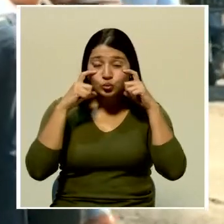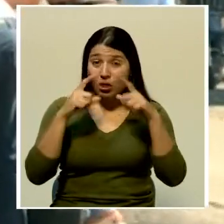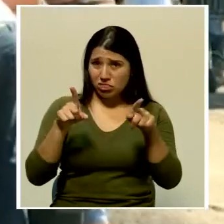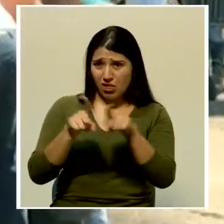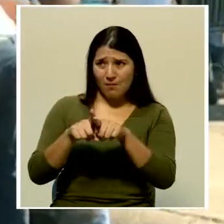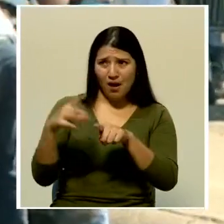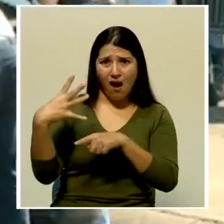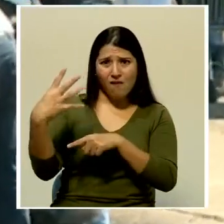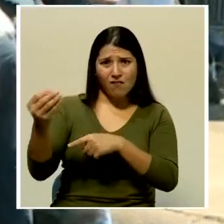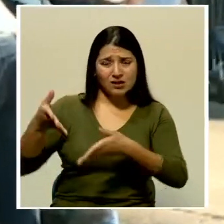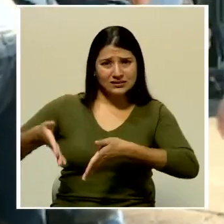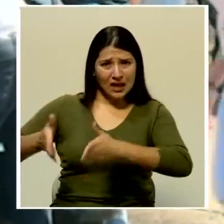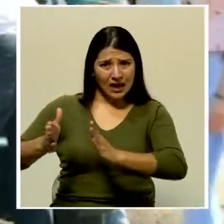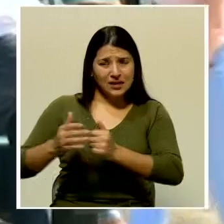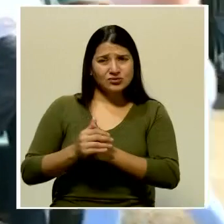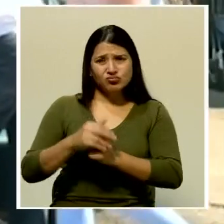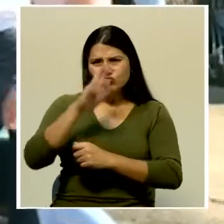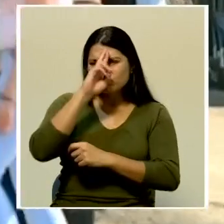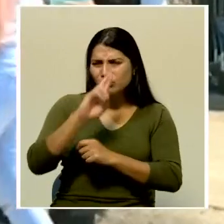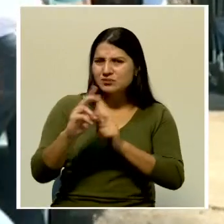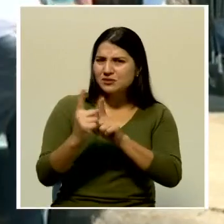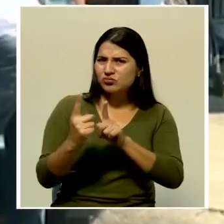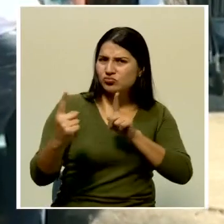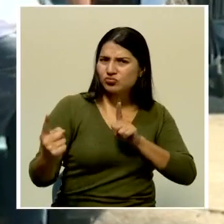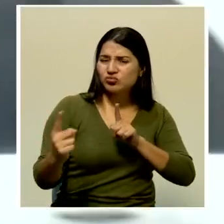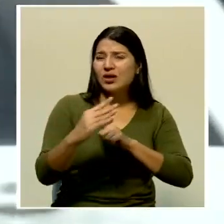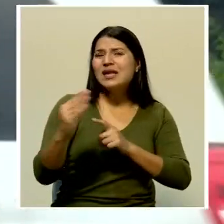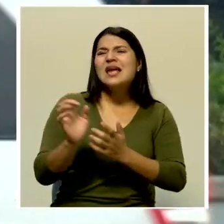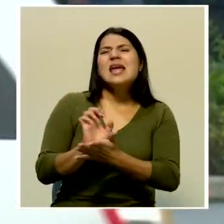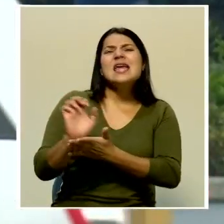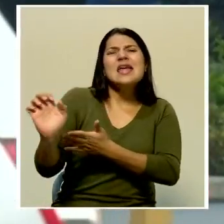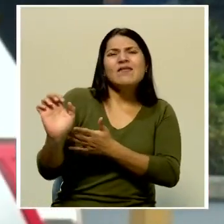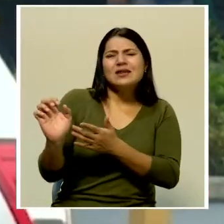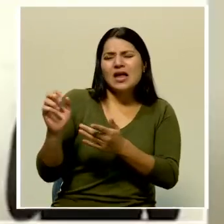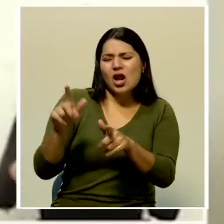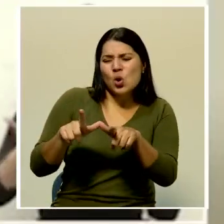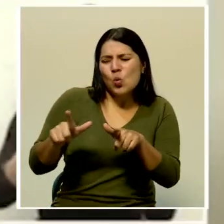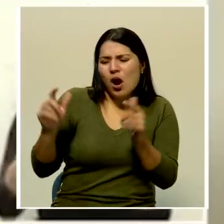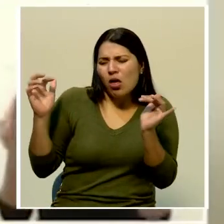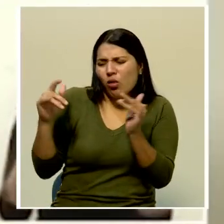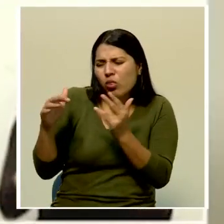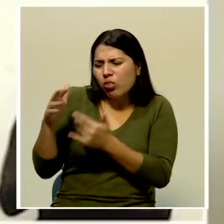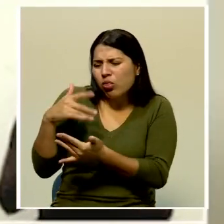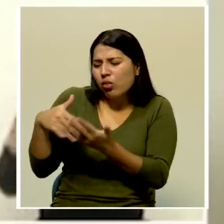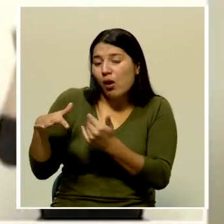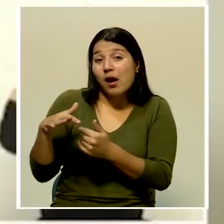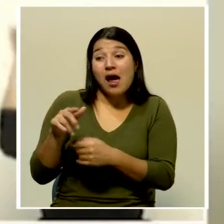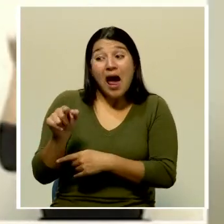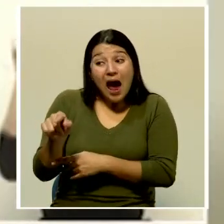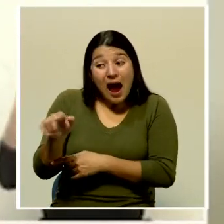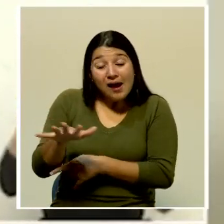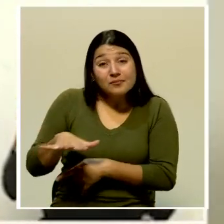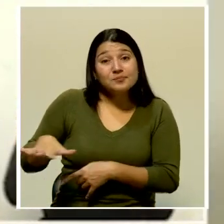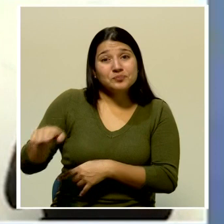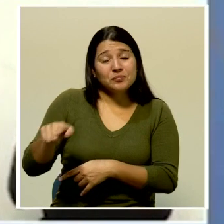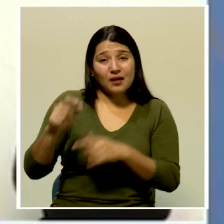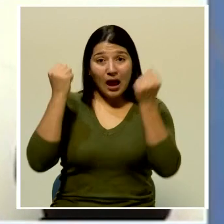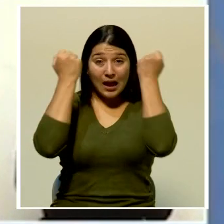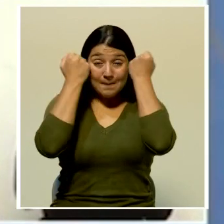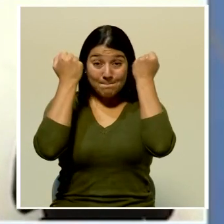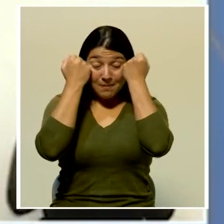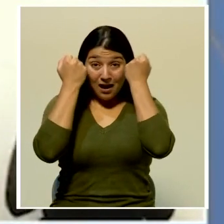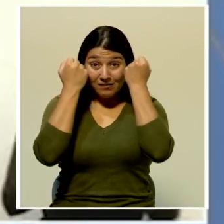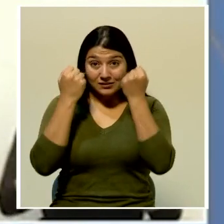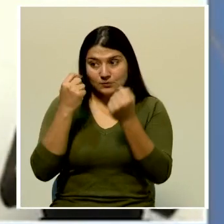la vía pública, guardar el distanciamiento social y evitar las conglomeraciones. En el caso de Pavas, por estas evidencias que ya manifesté